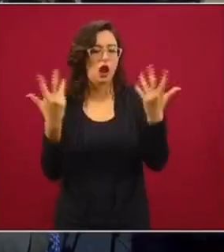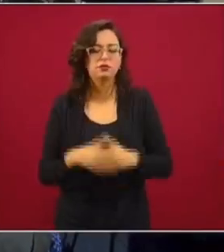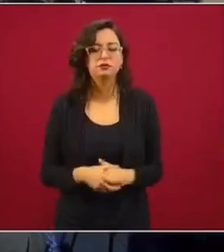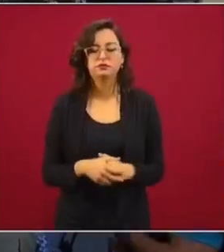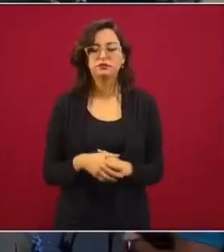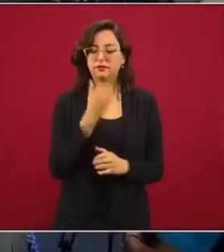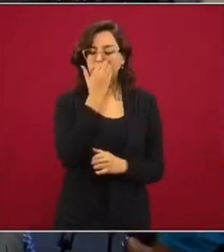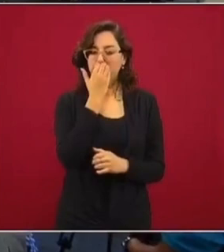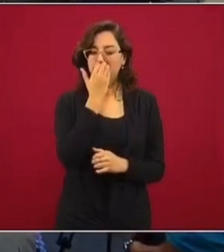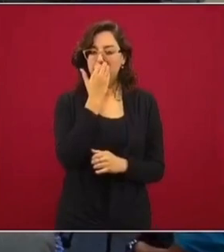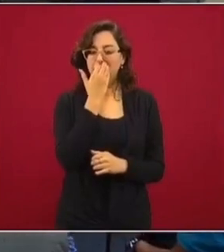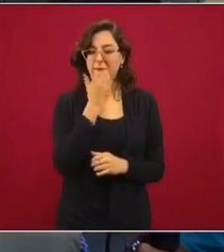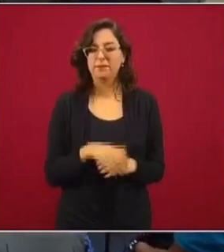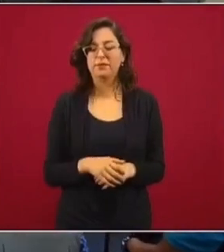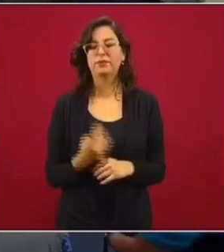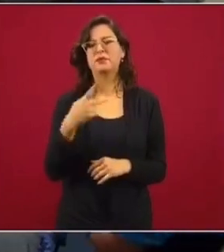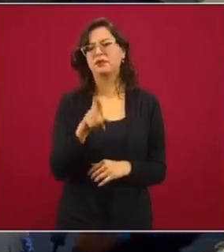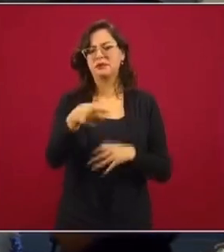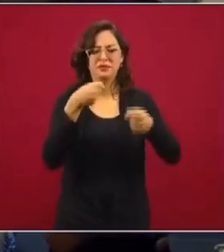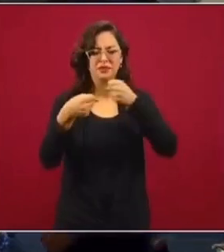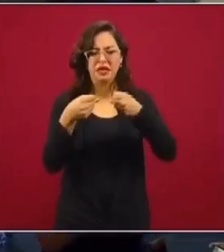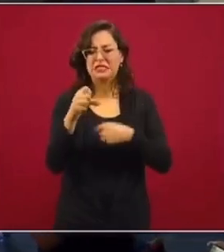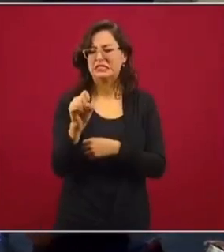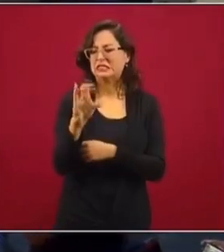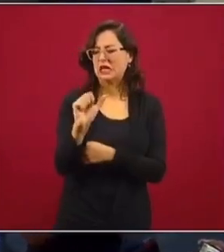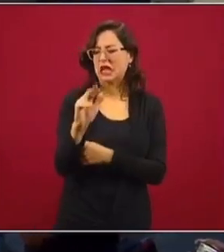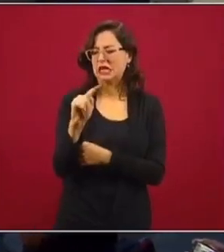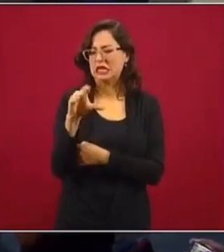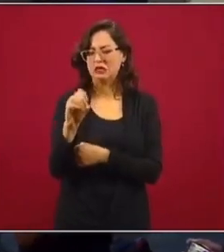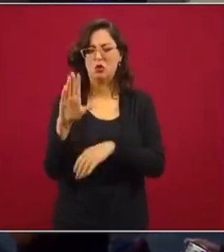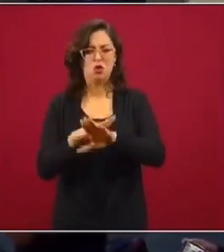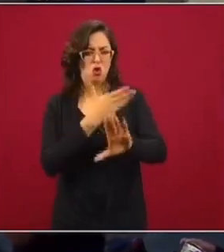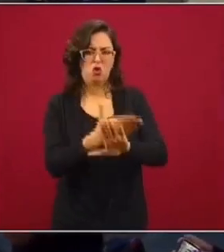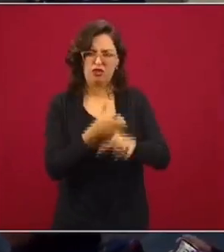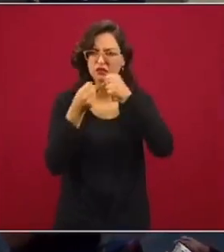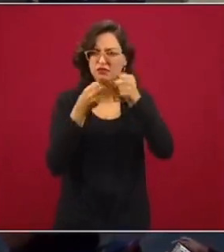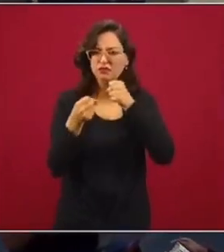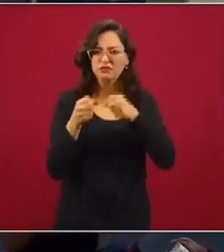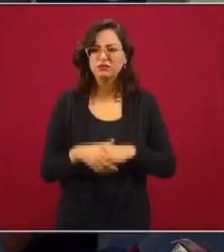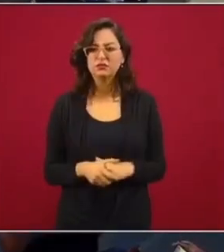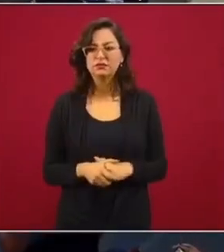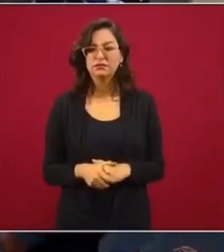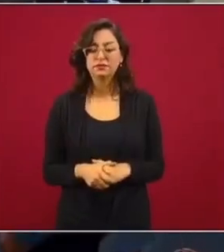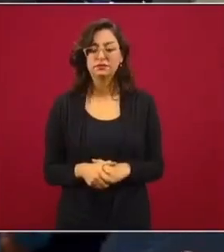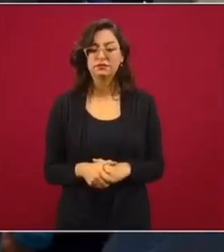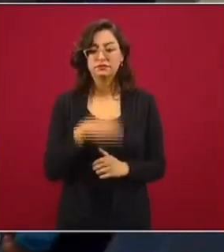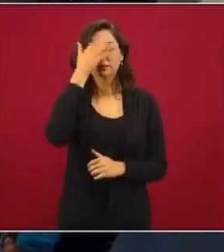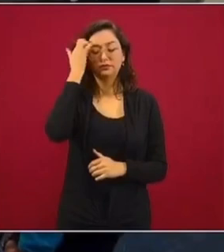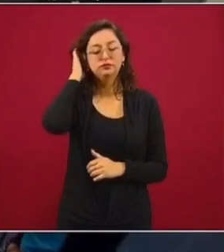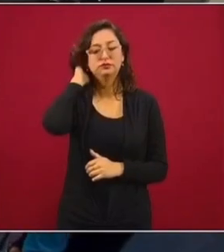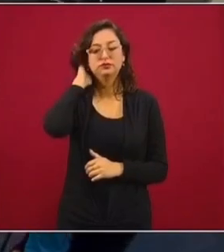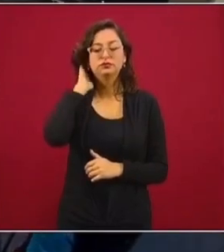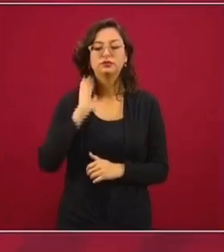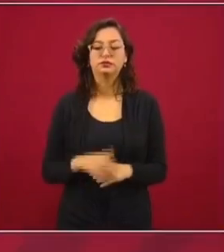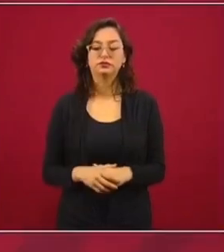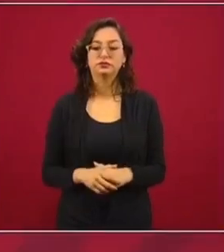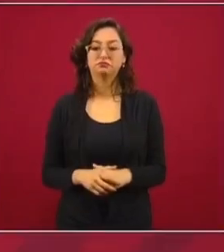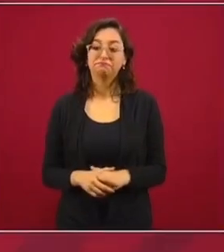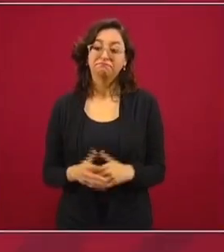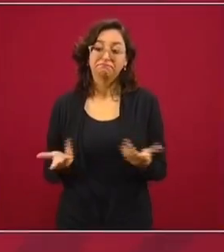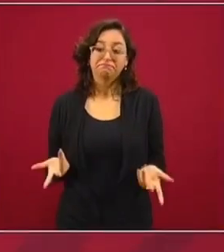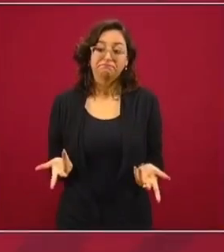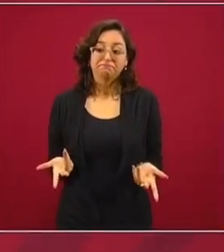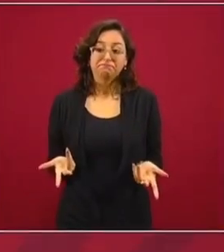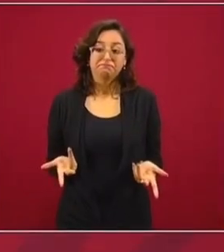a los medios de comunicación, bueno, compararlos o decirles sicariatum, ¿esto no vulnera precisamente la labor que llevamos los medios de comunicación? Bueno, habría que ver también del otro lado.